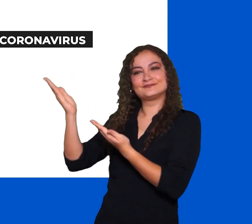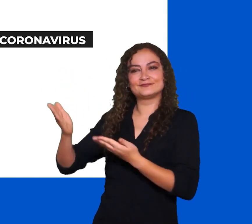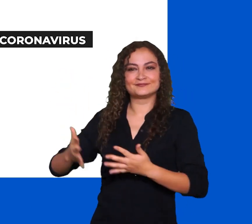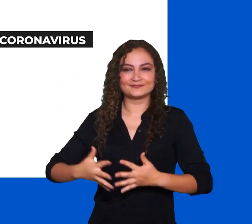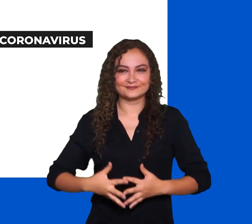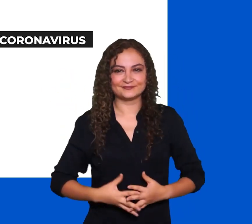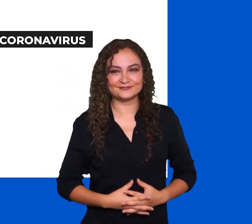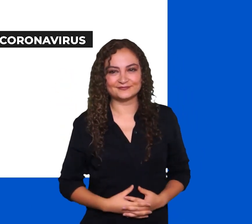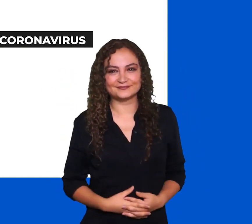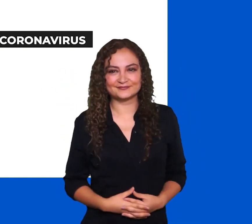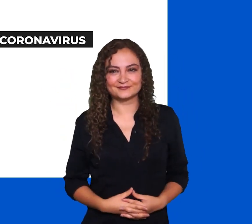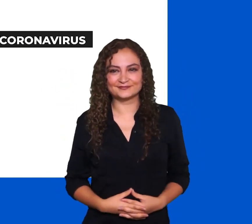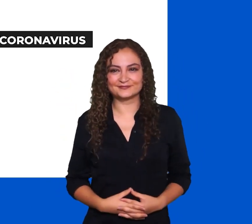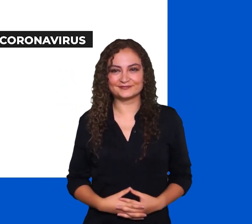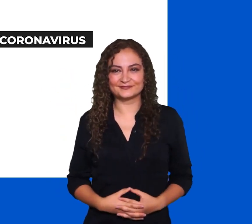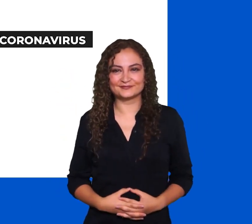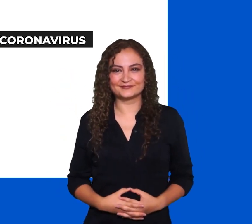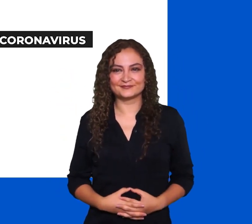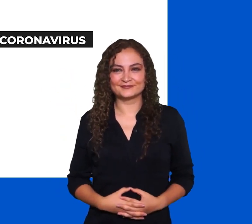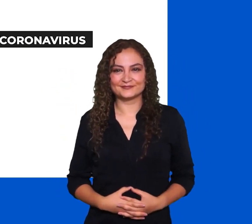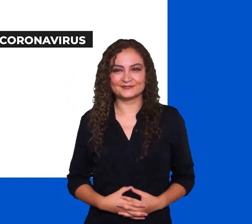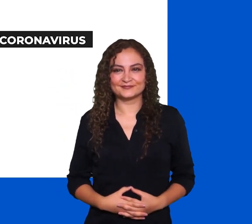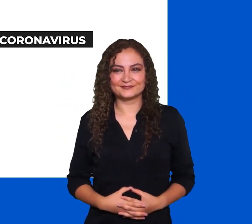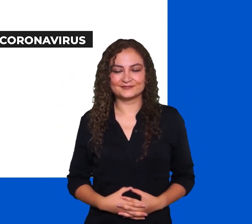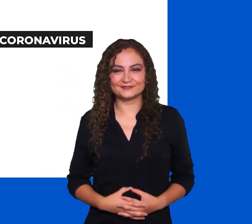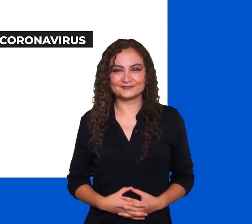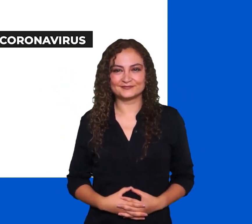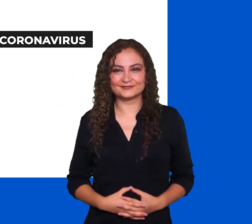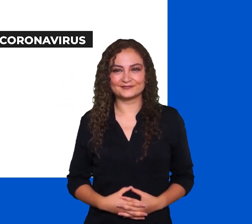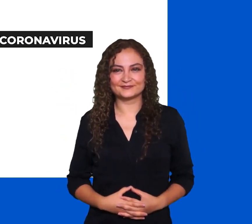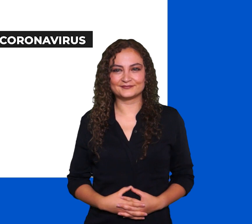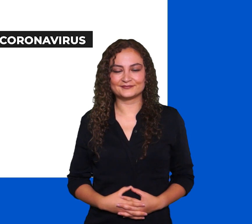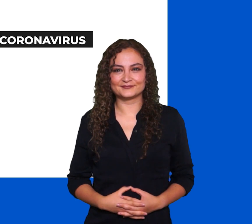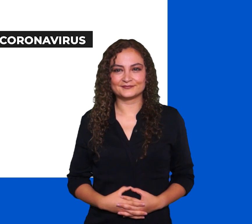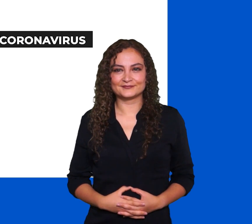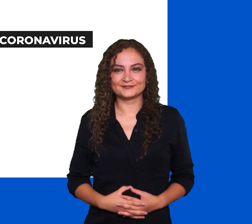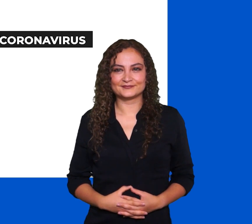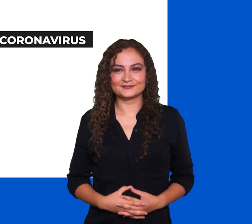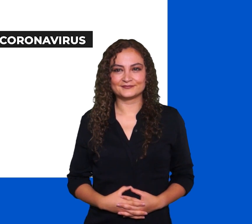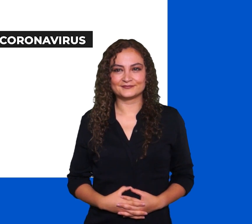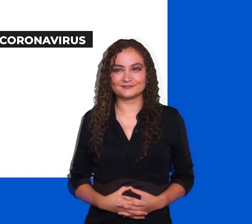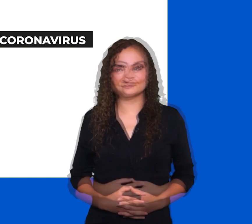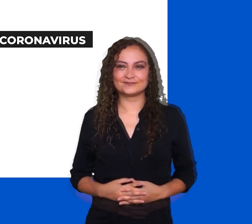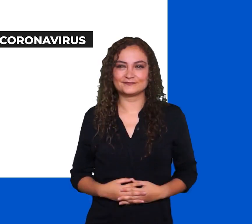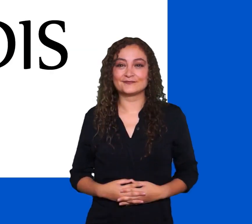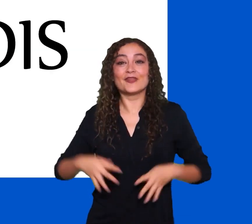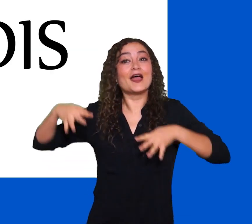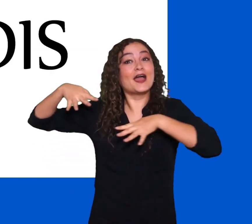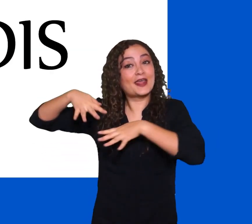.pao.org www